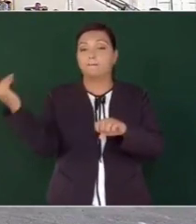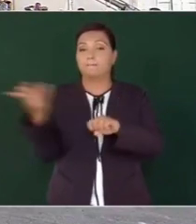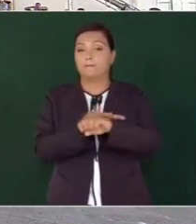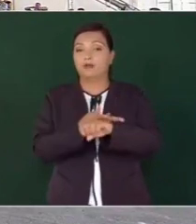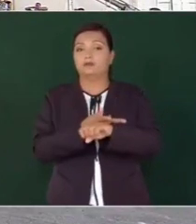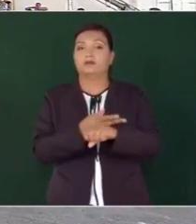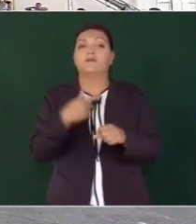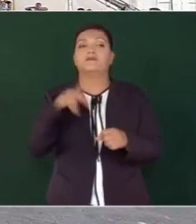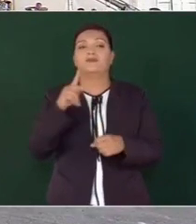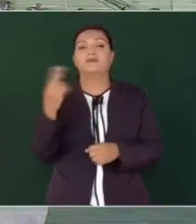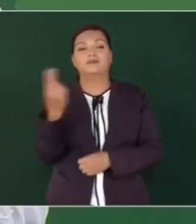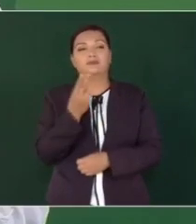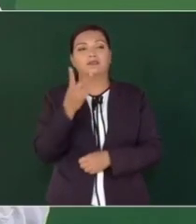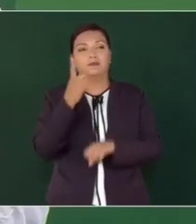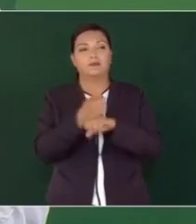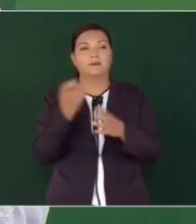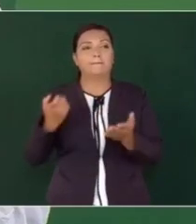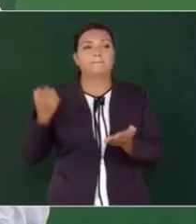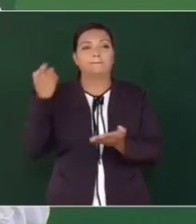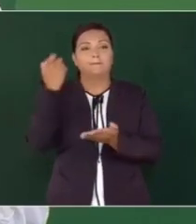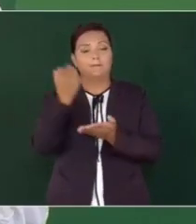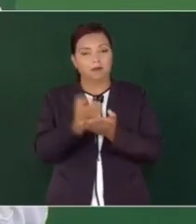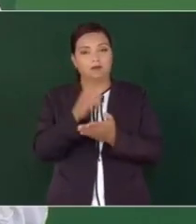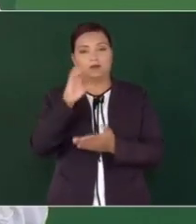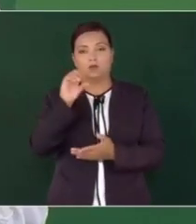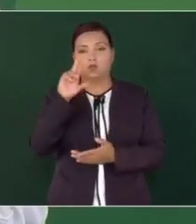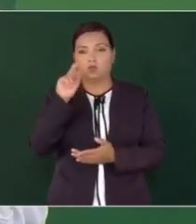nada más que tienen que pagar una cuota